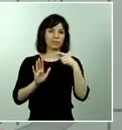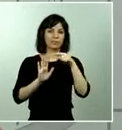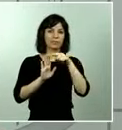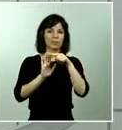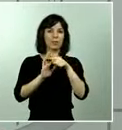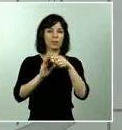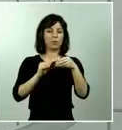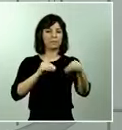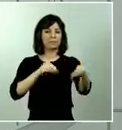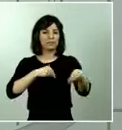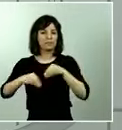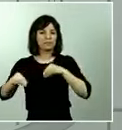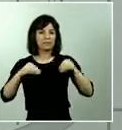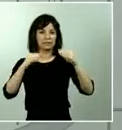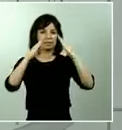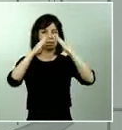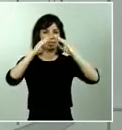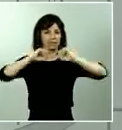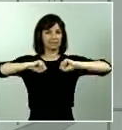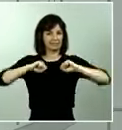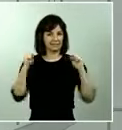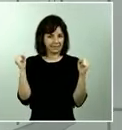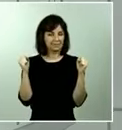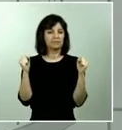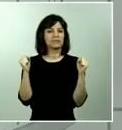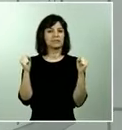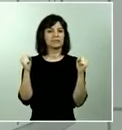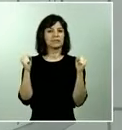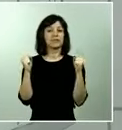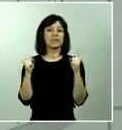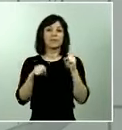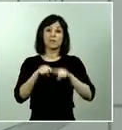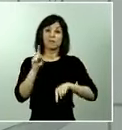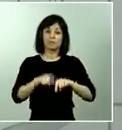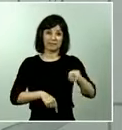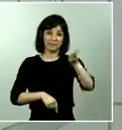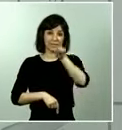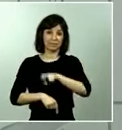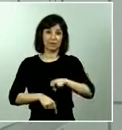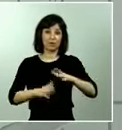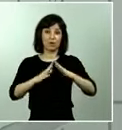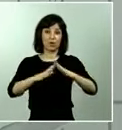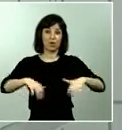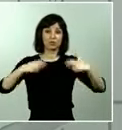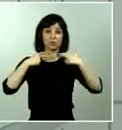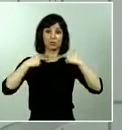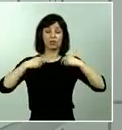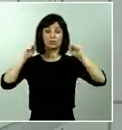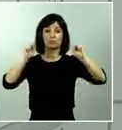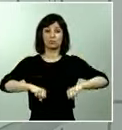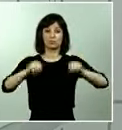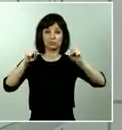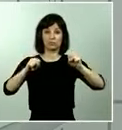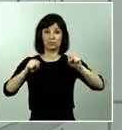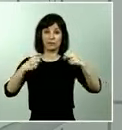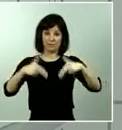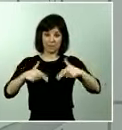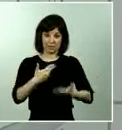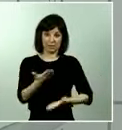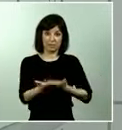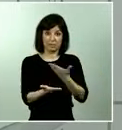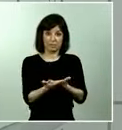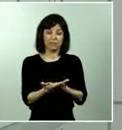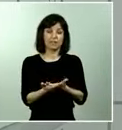sujeto insisto a la aprobación del congreso de los diputados que el mismo va a solicitar el miércoles en base al criterio que le puedan